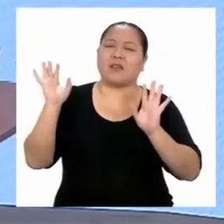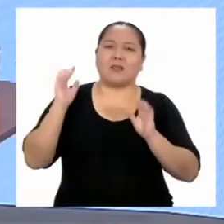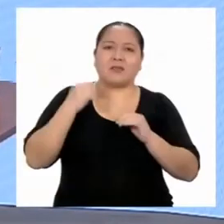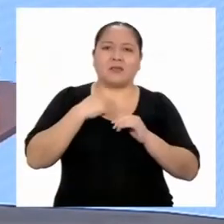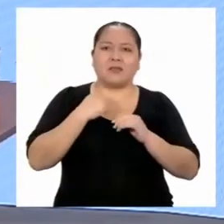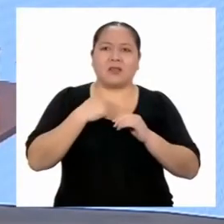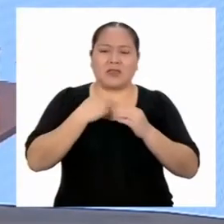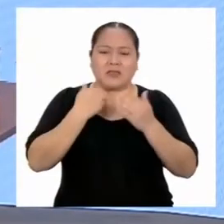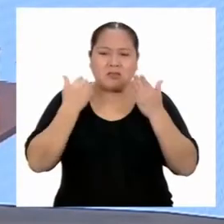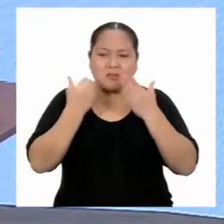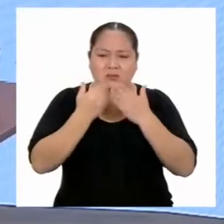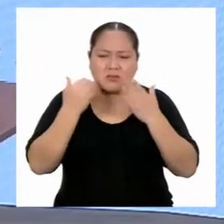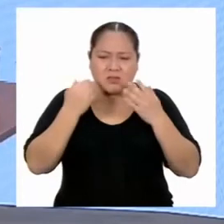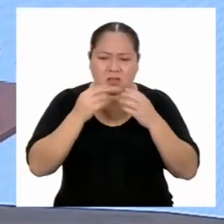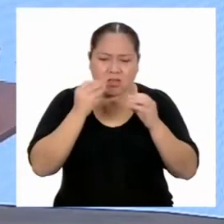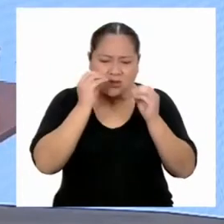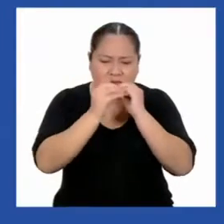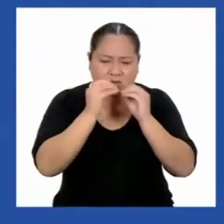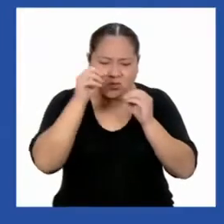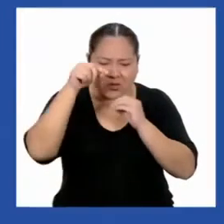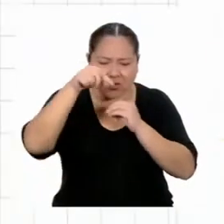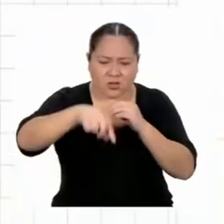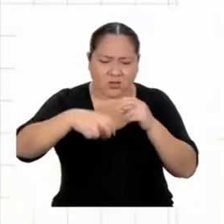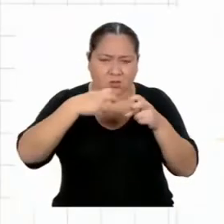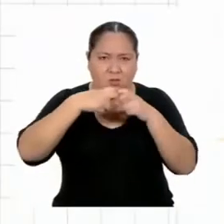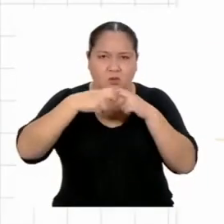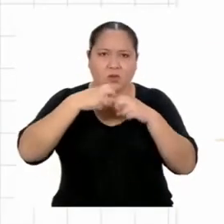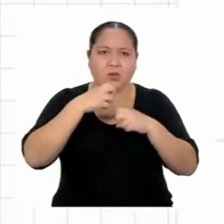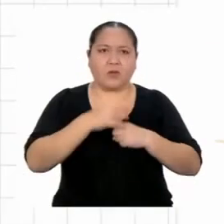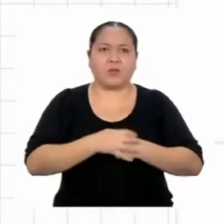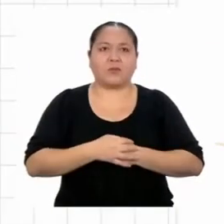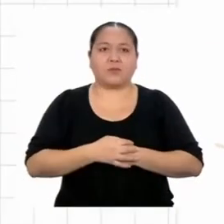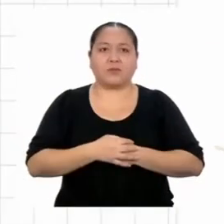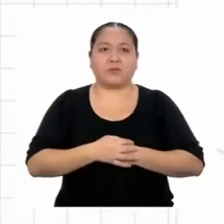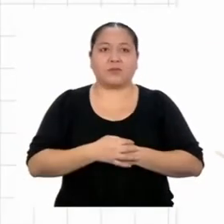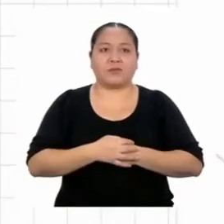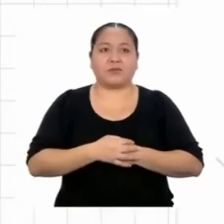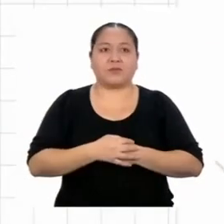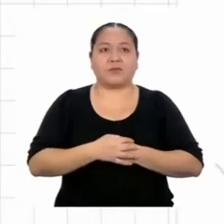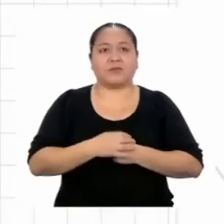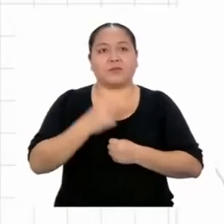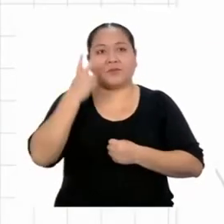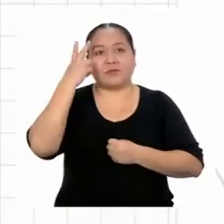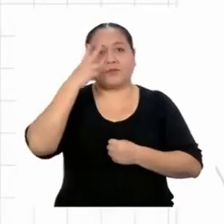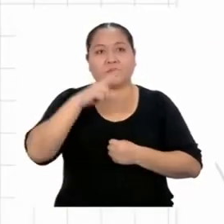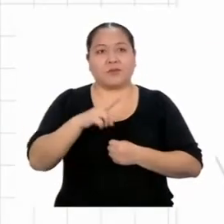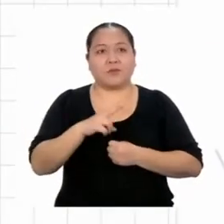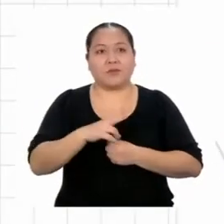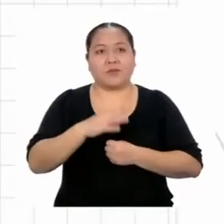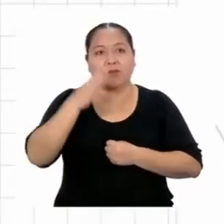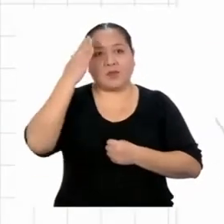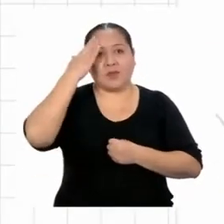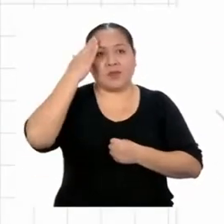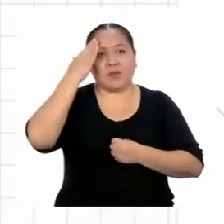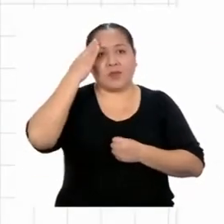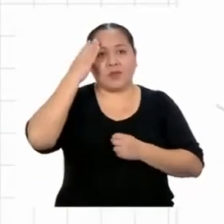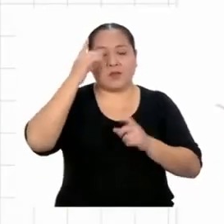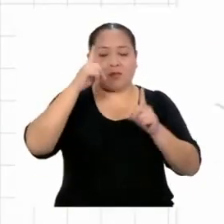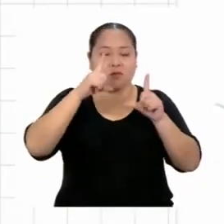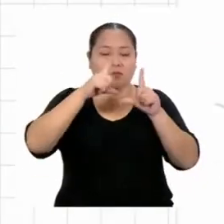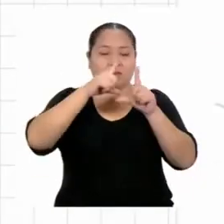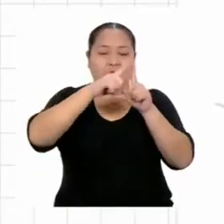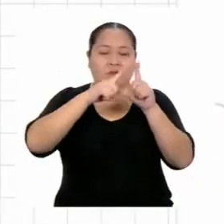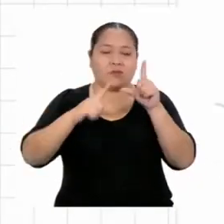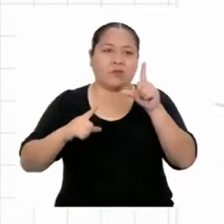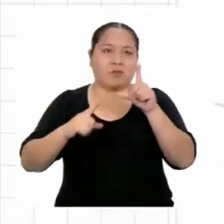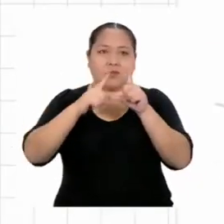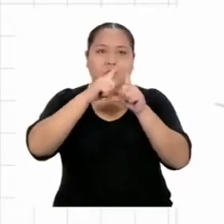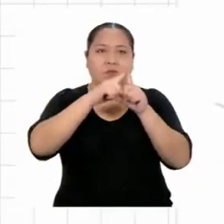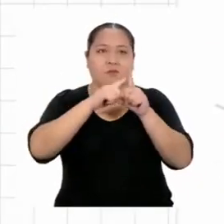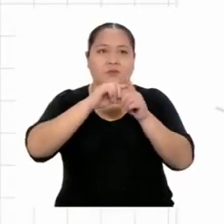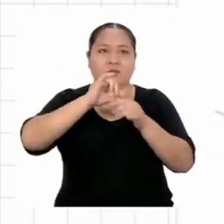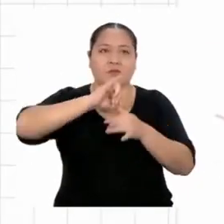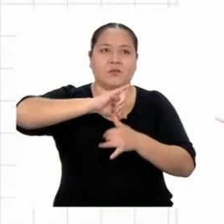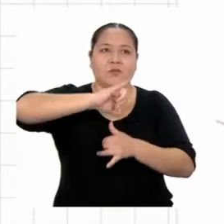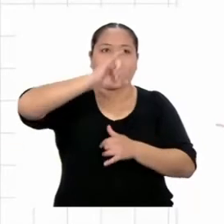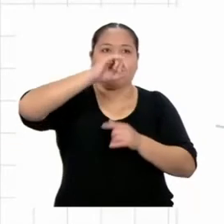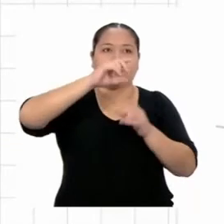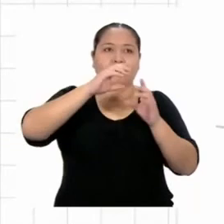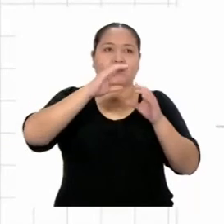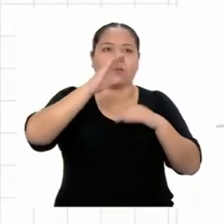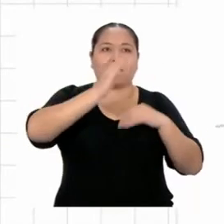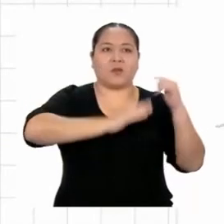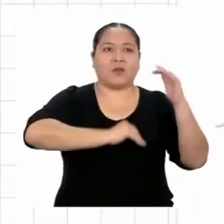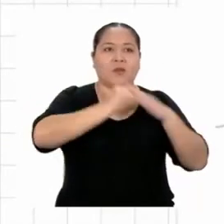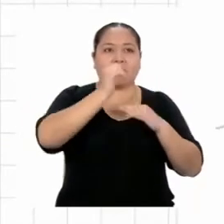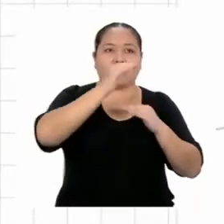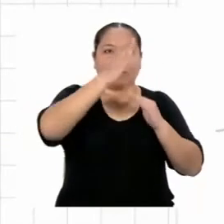que ya estoy muy cerca de resolver el misterio. Hasta el momento, sabemos que el ángulo que se forma entre la altura del edificio